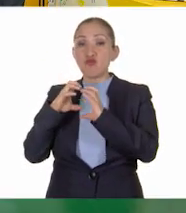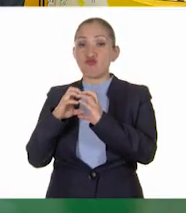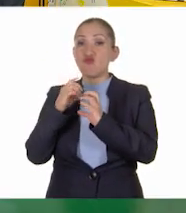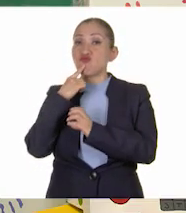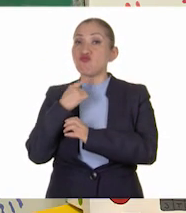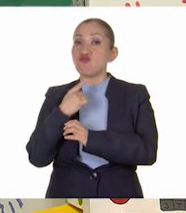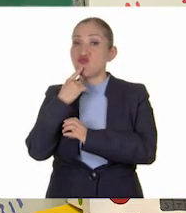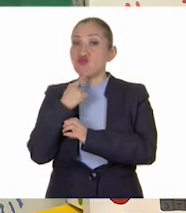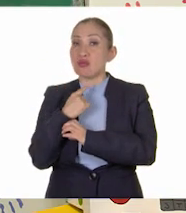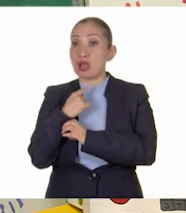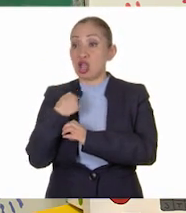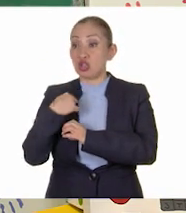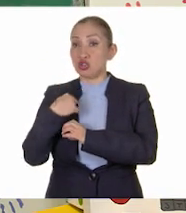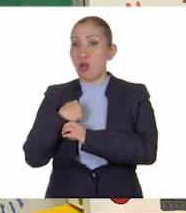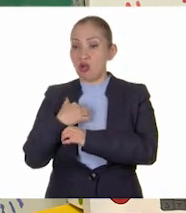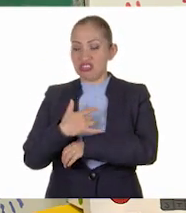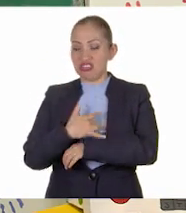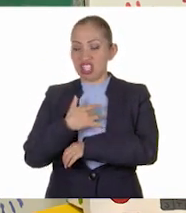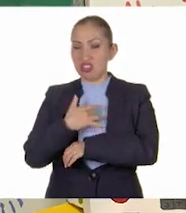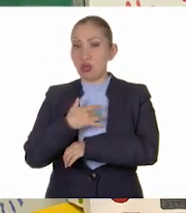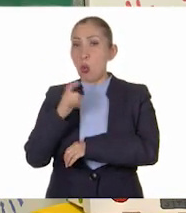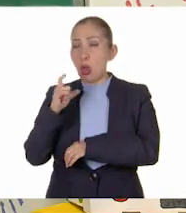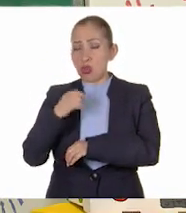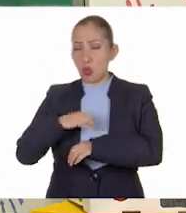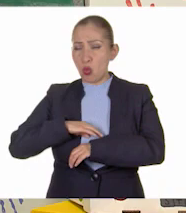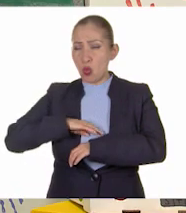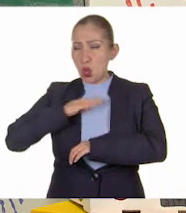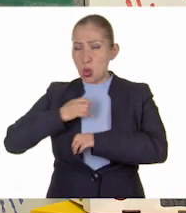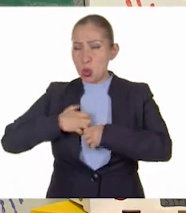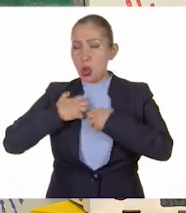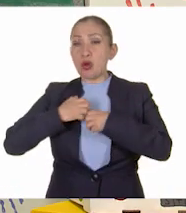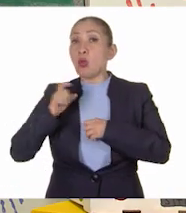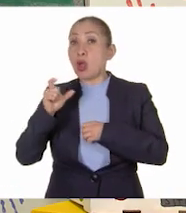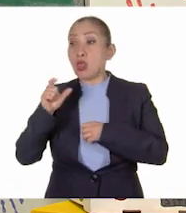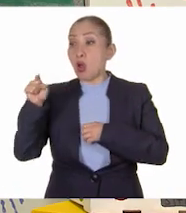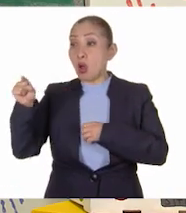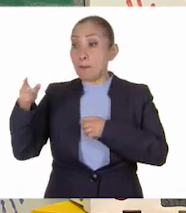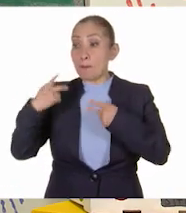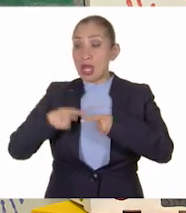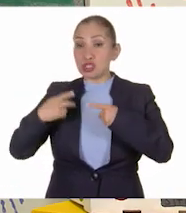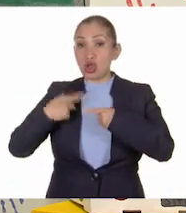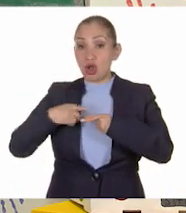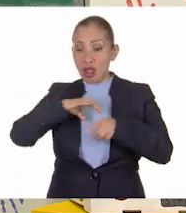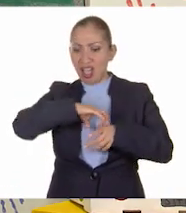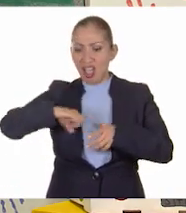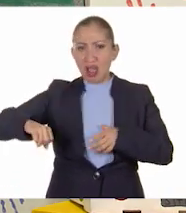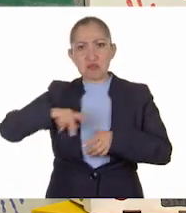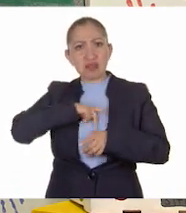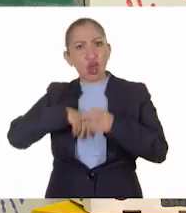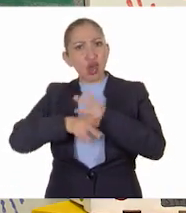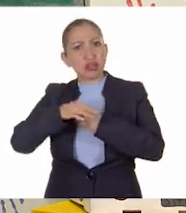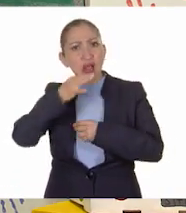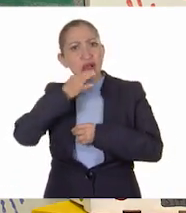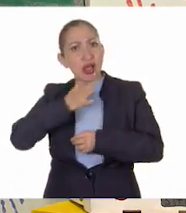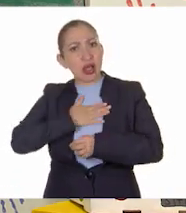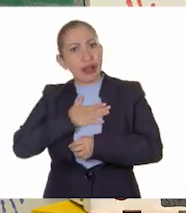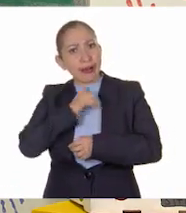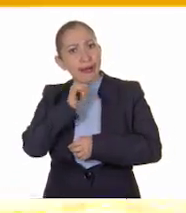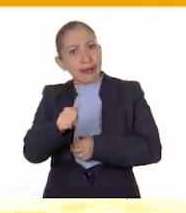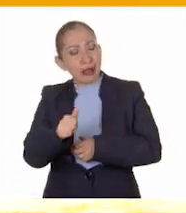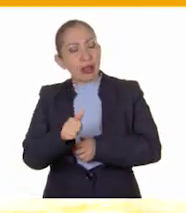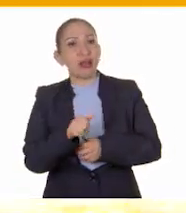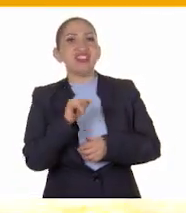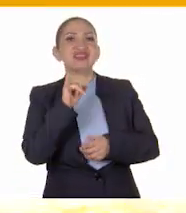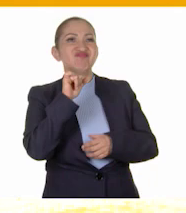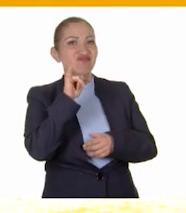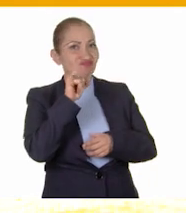roja. Y yo siento enojo cuando alguien toma un objeto mío y no me avisa. ¡Uy,